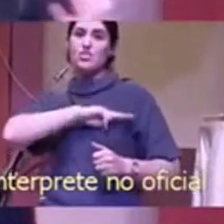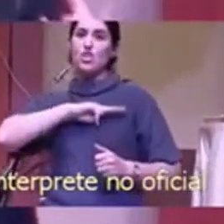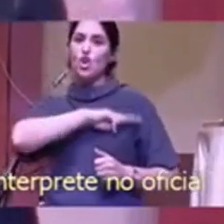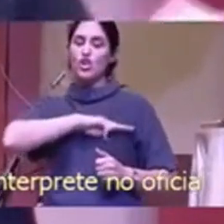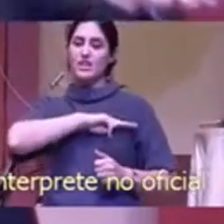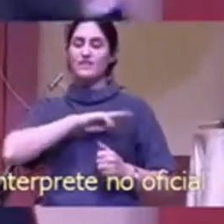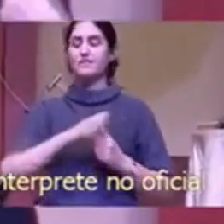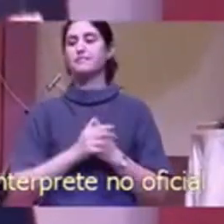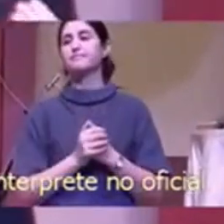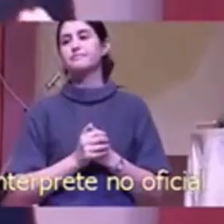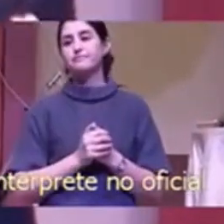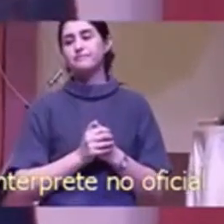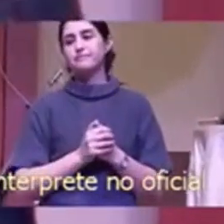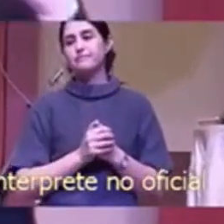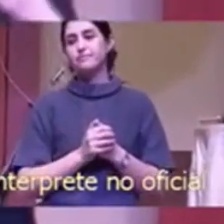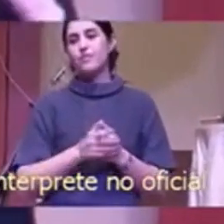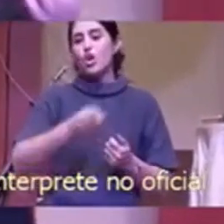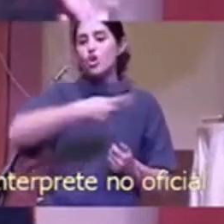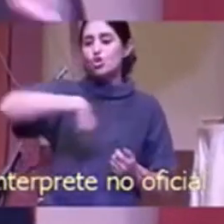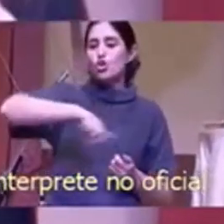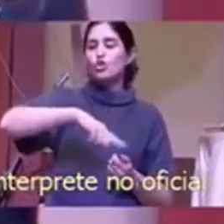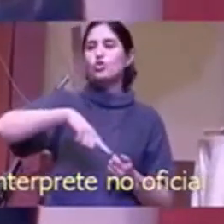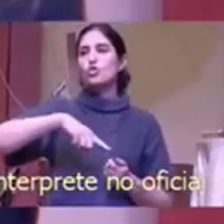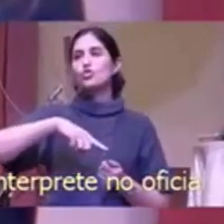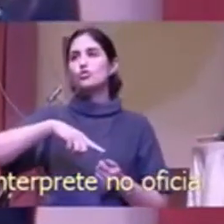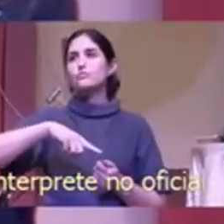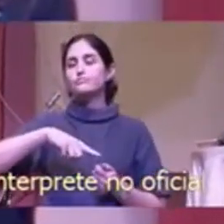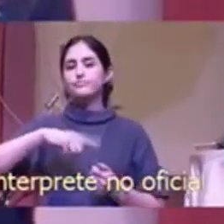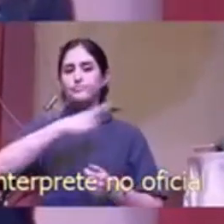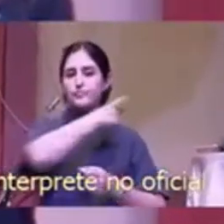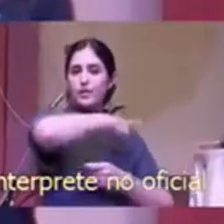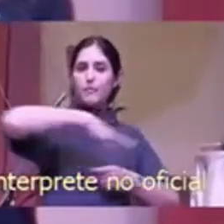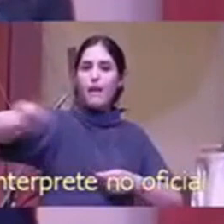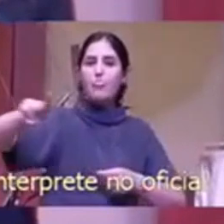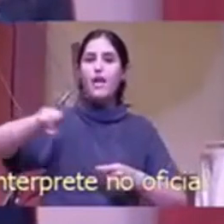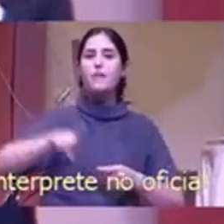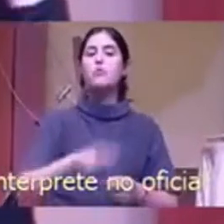Ustedes no estarán esperando que vengan los misioneros. Ustedes son los misioneros.